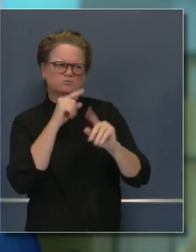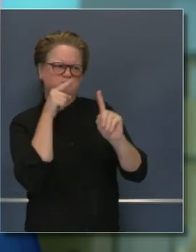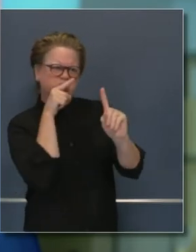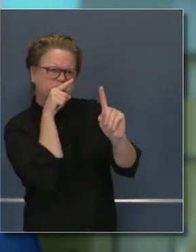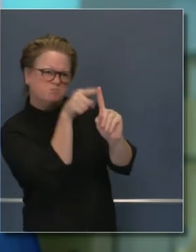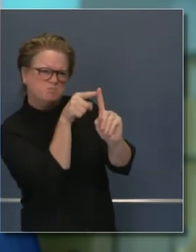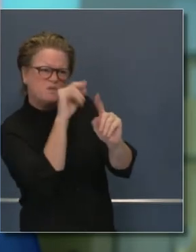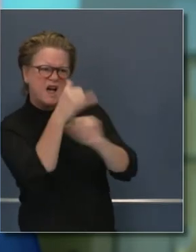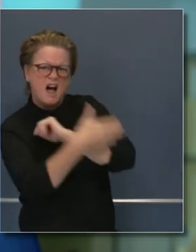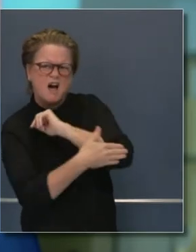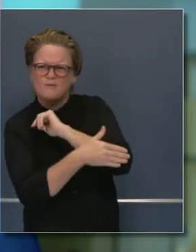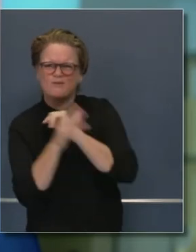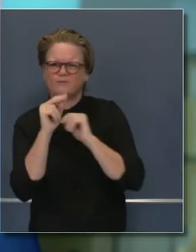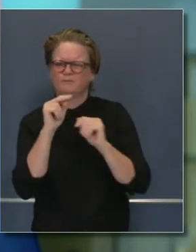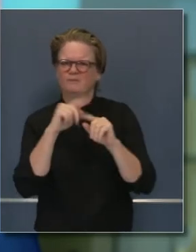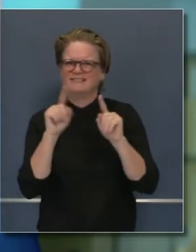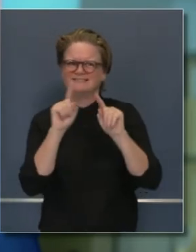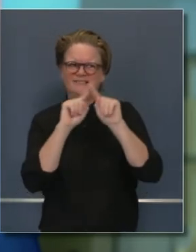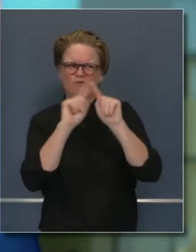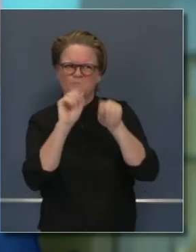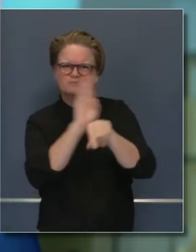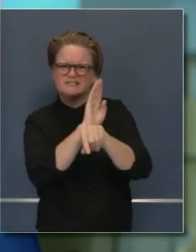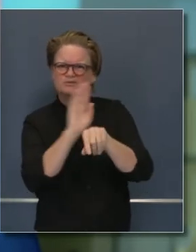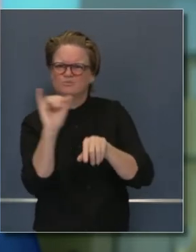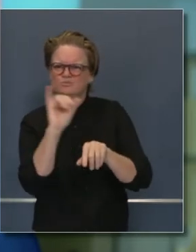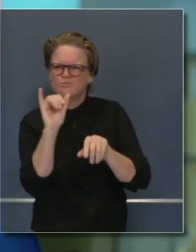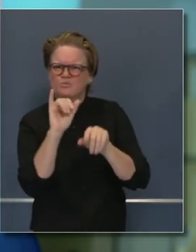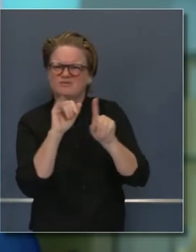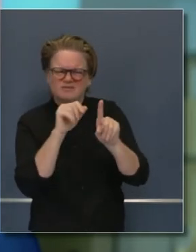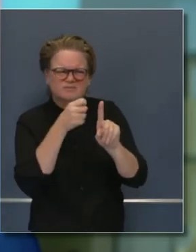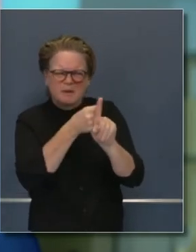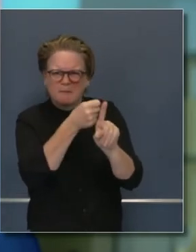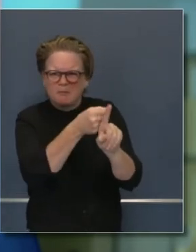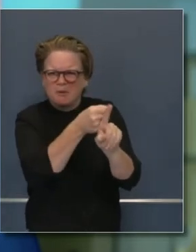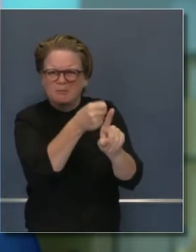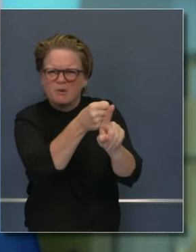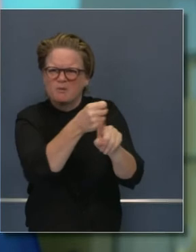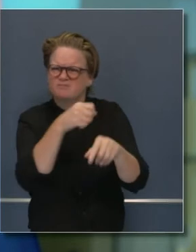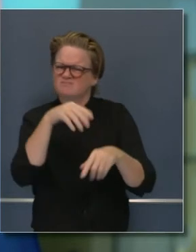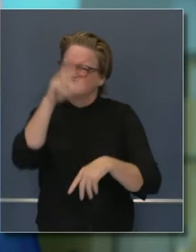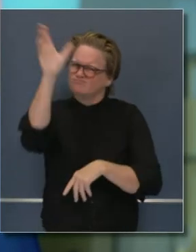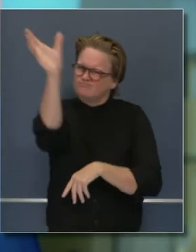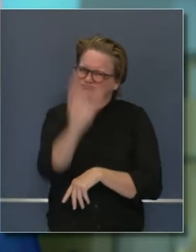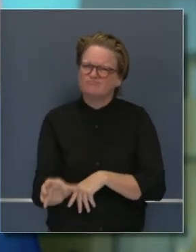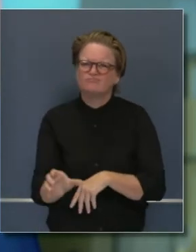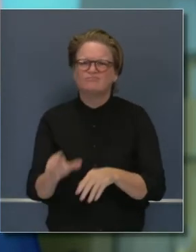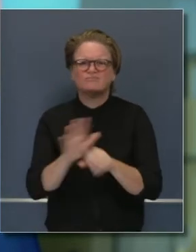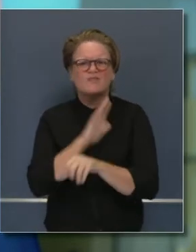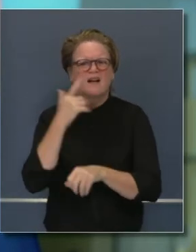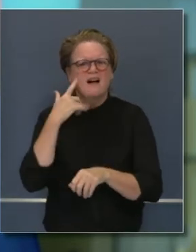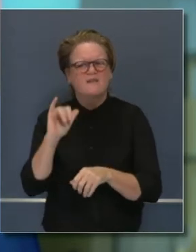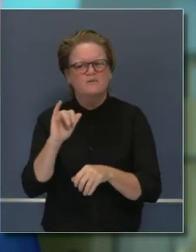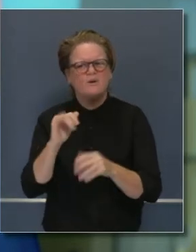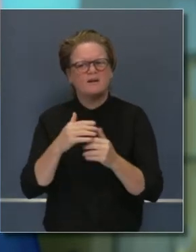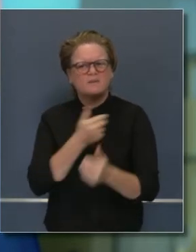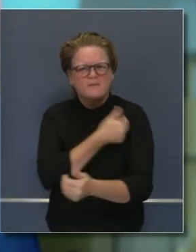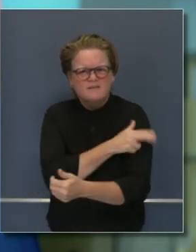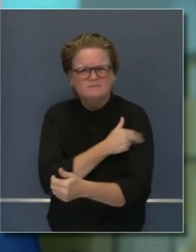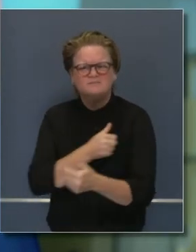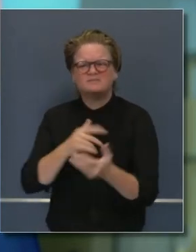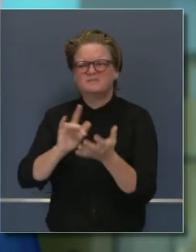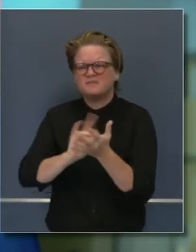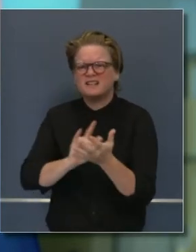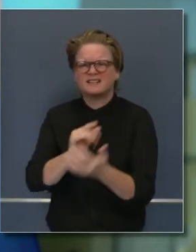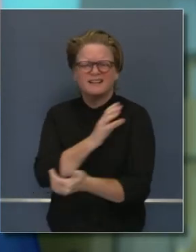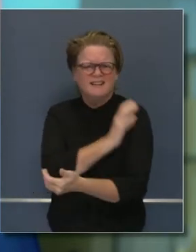hemos estado hablando sobre la propagación en algunas de las instalaciones de atención médica,